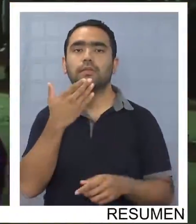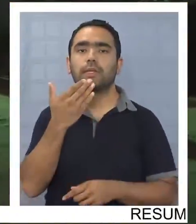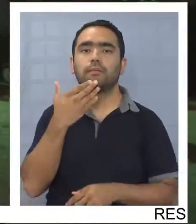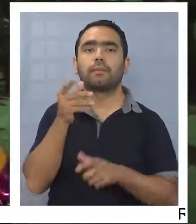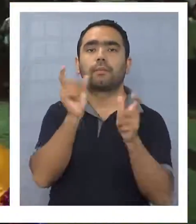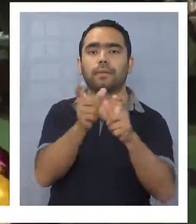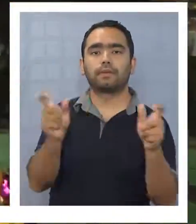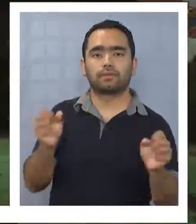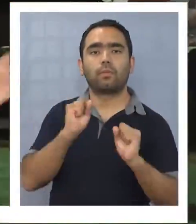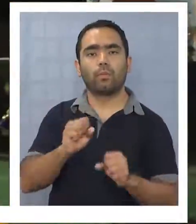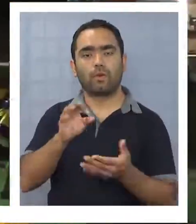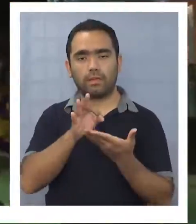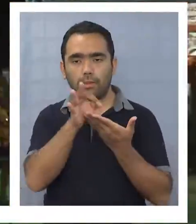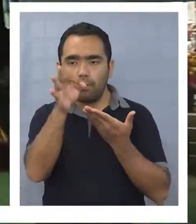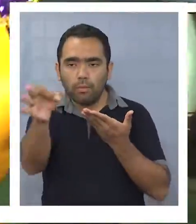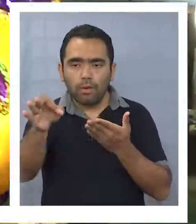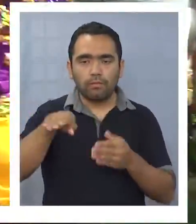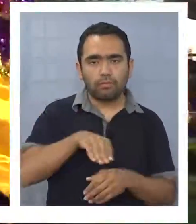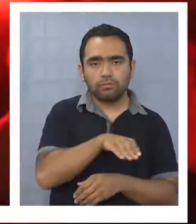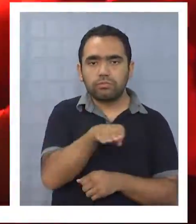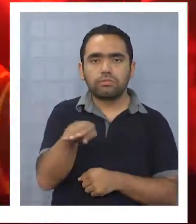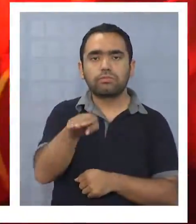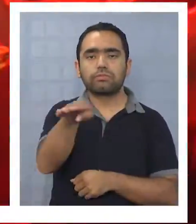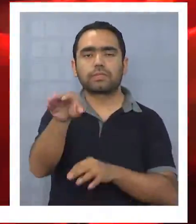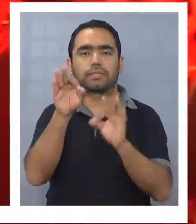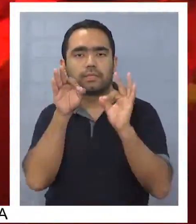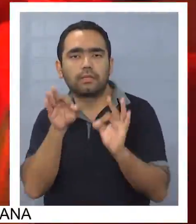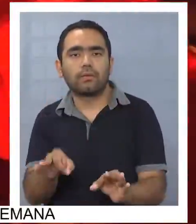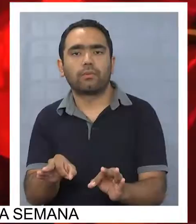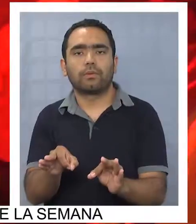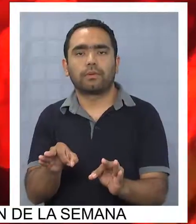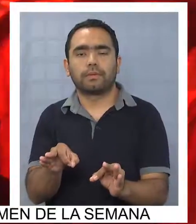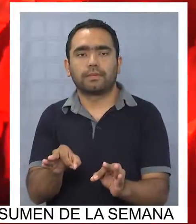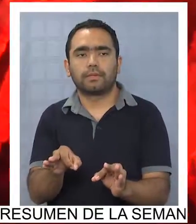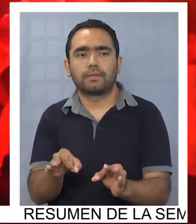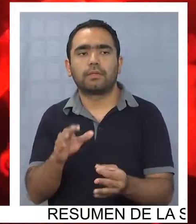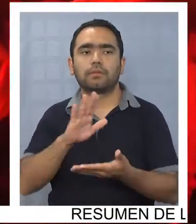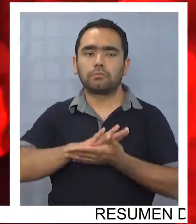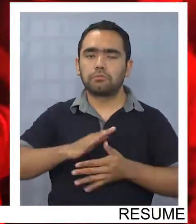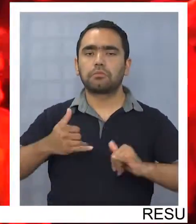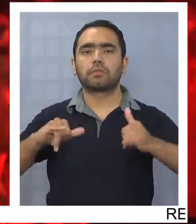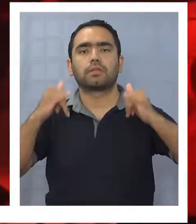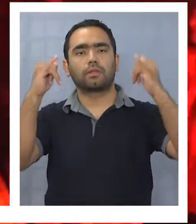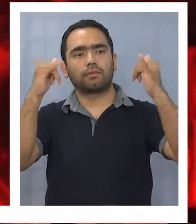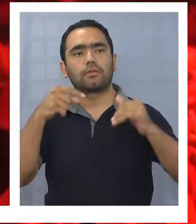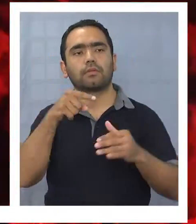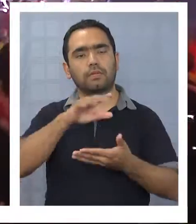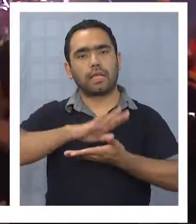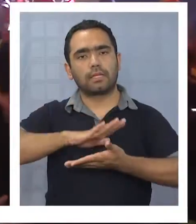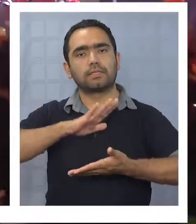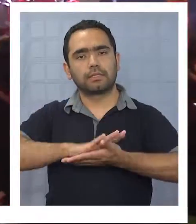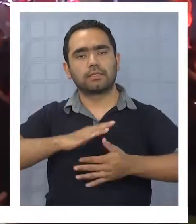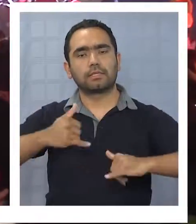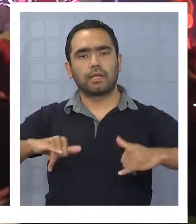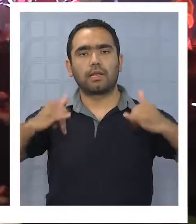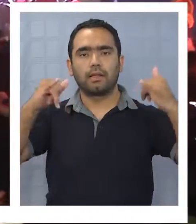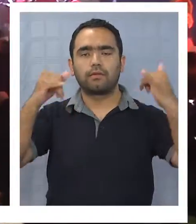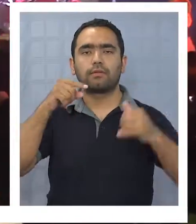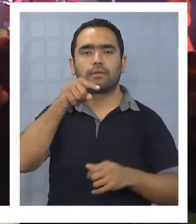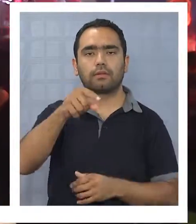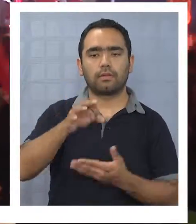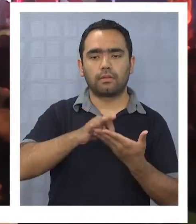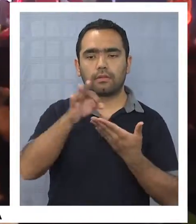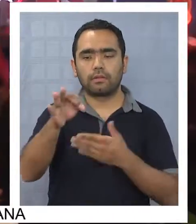llegar al pueblo de San Lorenzo de manera normal y segura, y así disfrutar de esta popular celebración de la